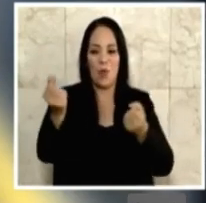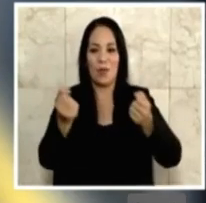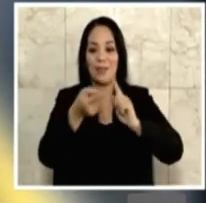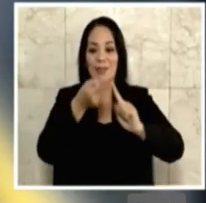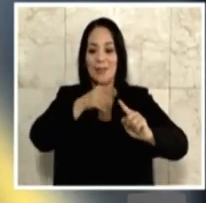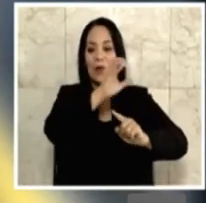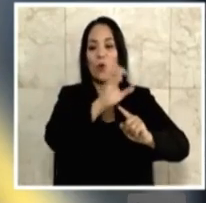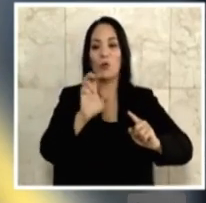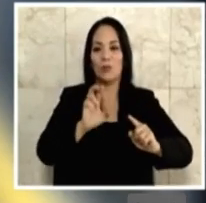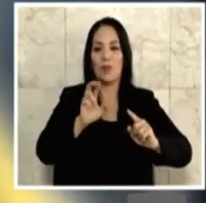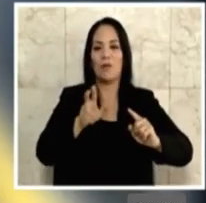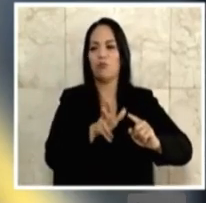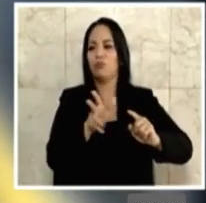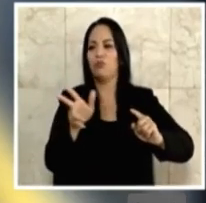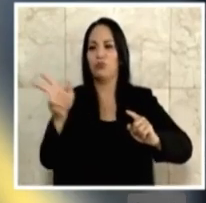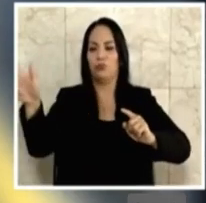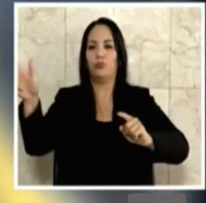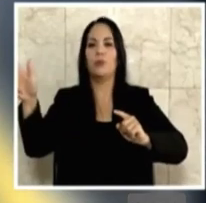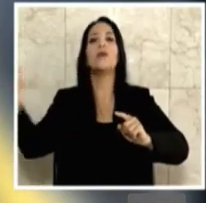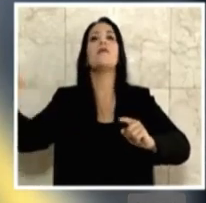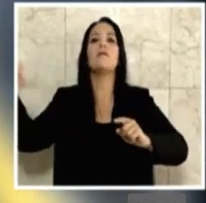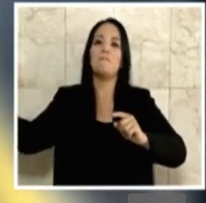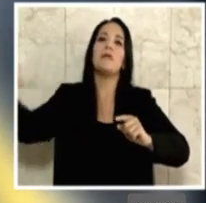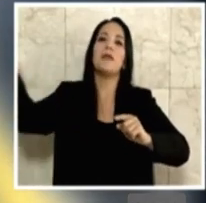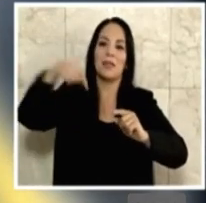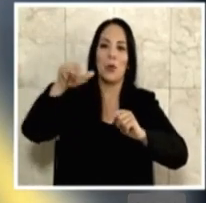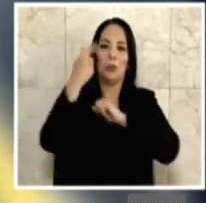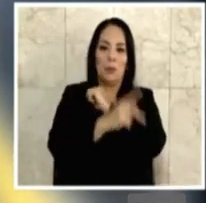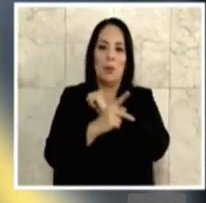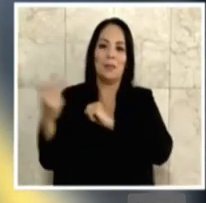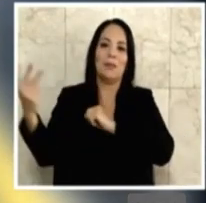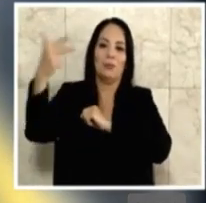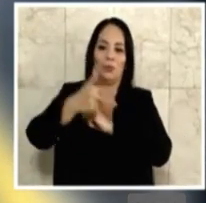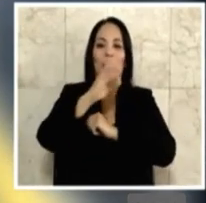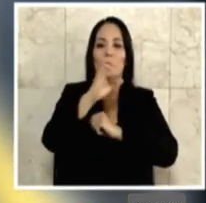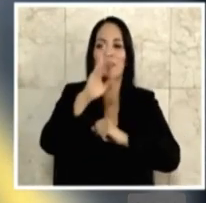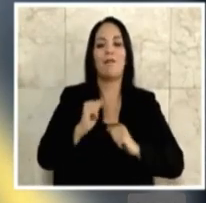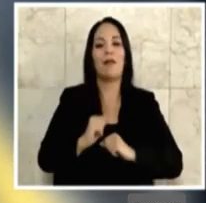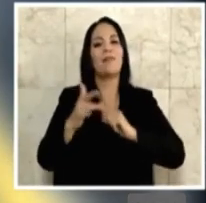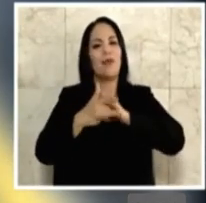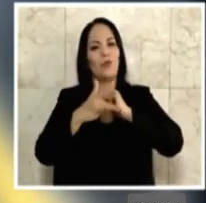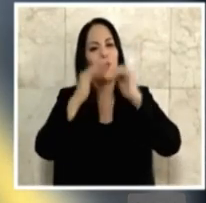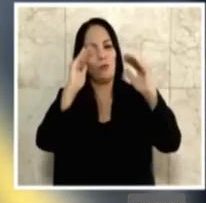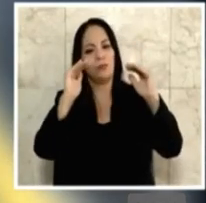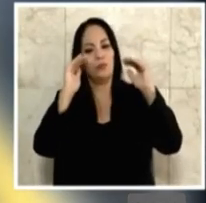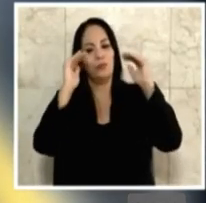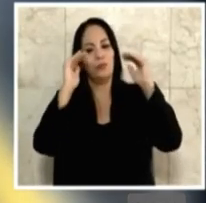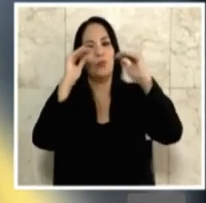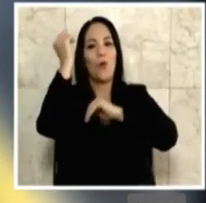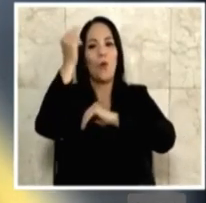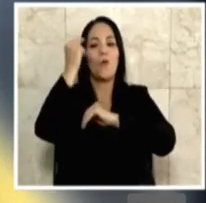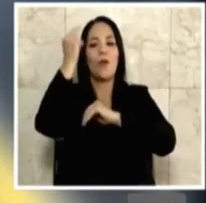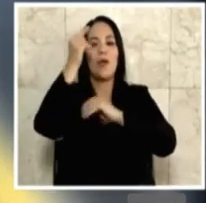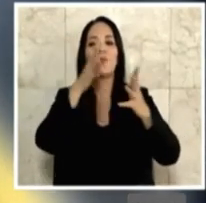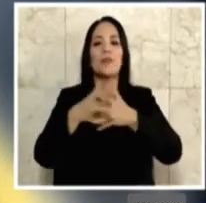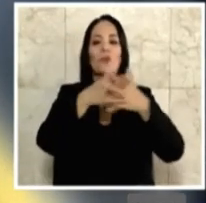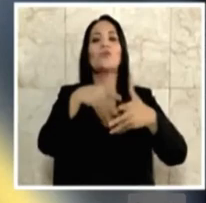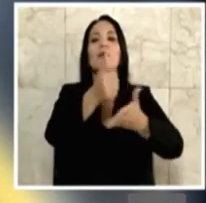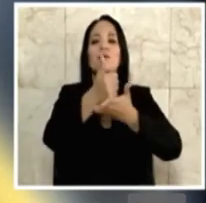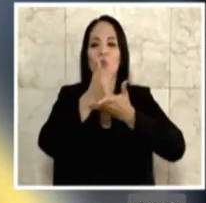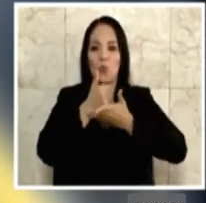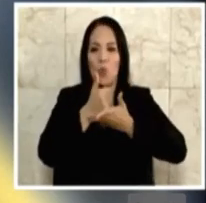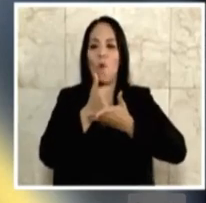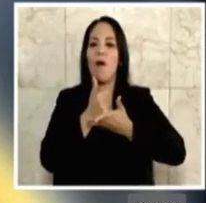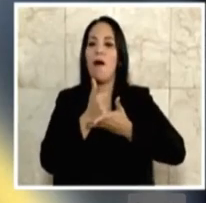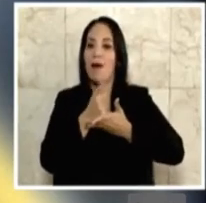Rica e ingresarán a Costa Rica. Viene tecnología de punta en que el gobierno de los Estados Unidos nos ayudó a